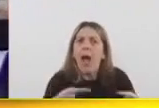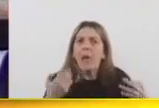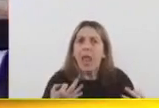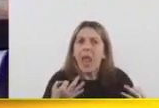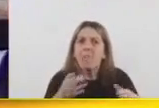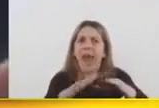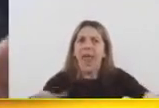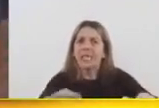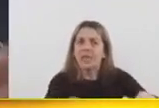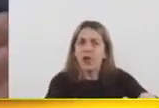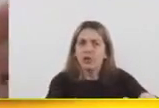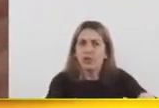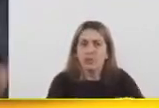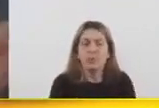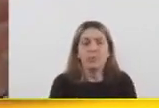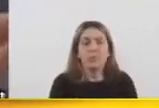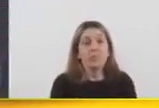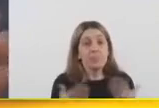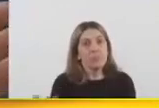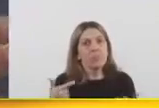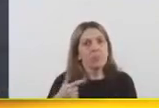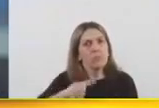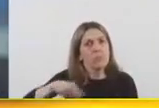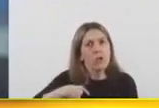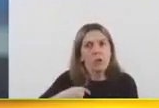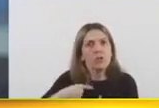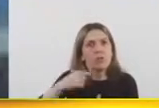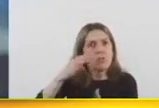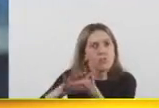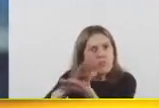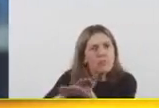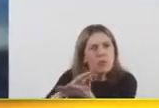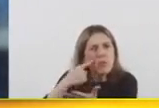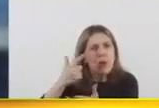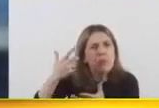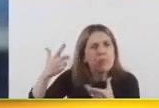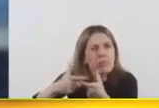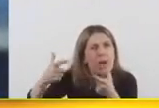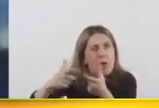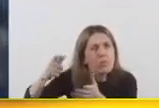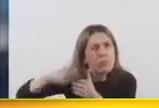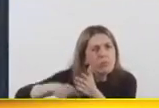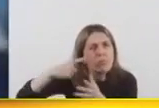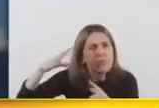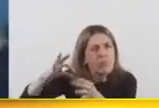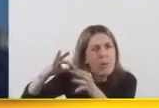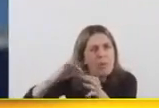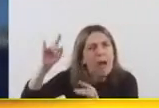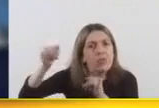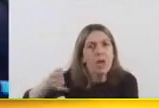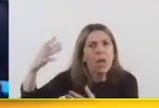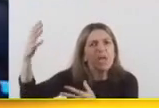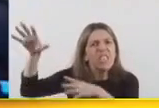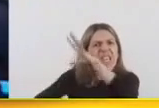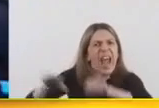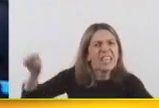Y fuimos, fuimos consiguiendo vacunas, fuimos consiguiendo vacunas, cada vez más, cada vez